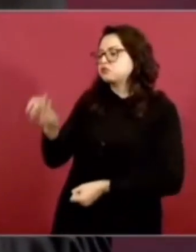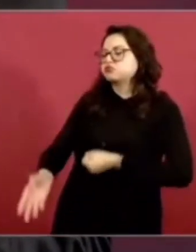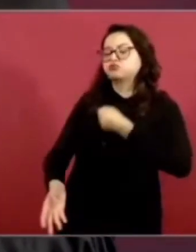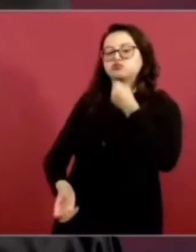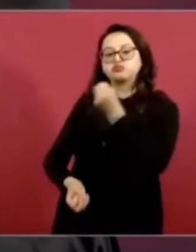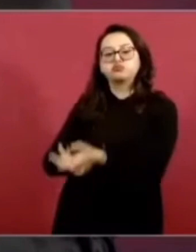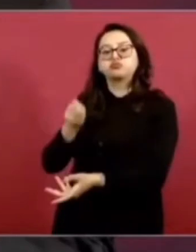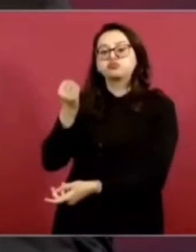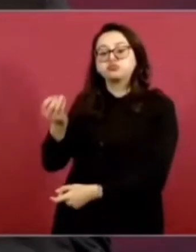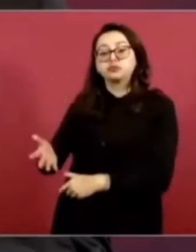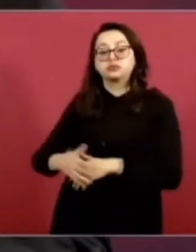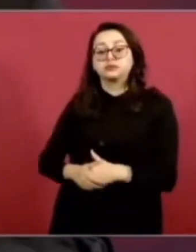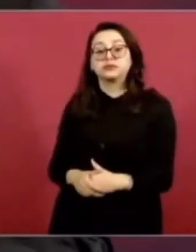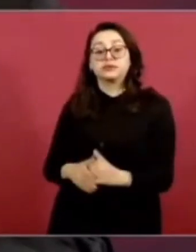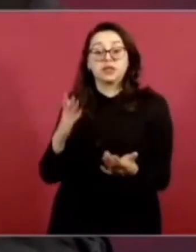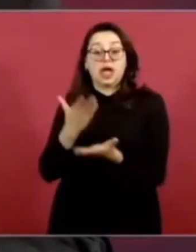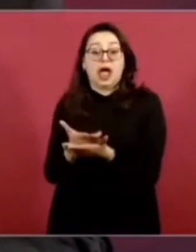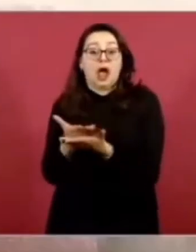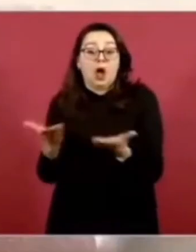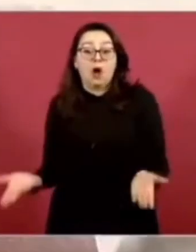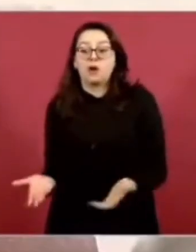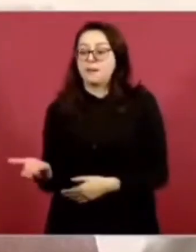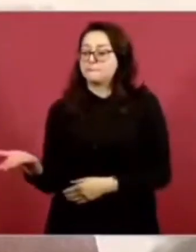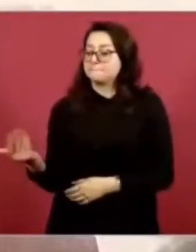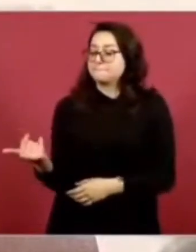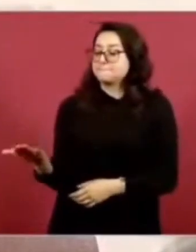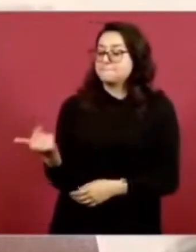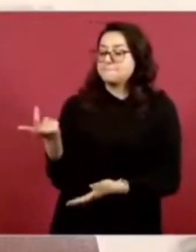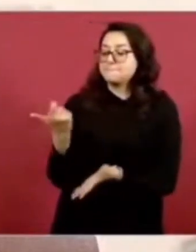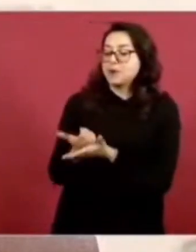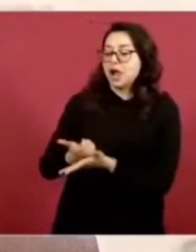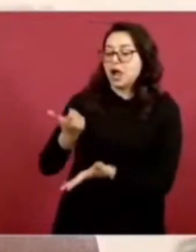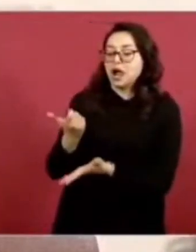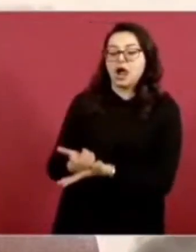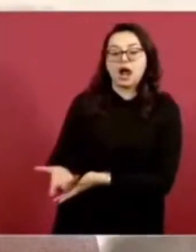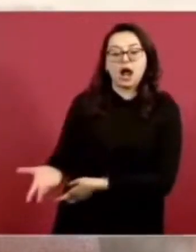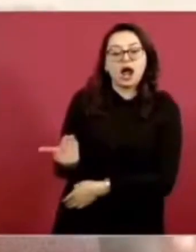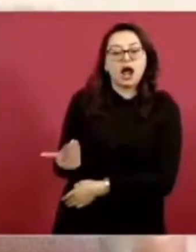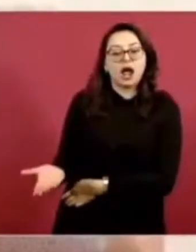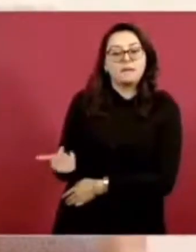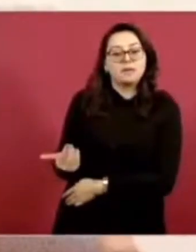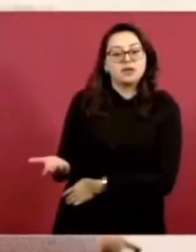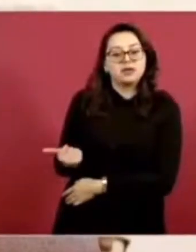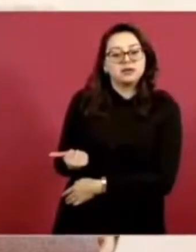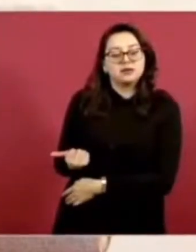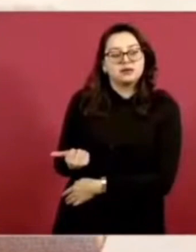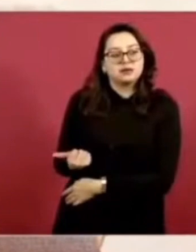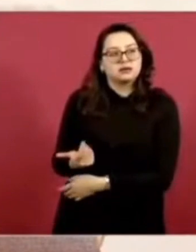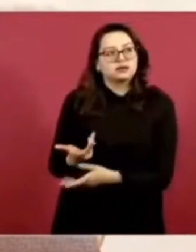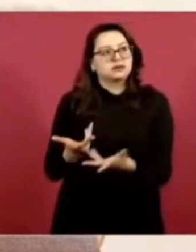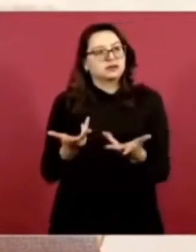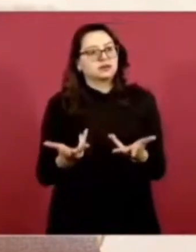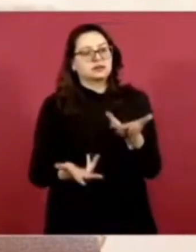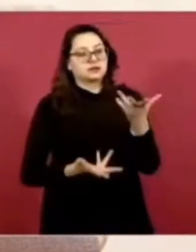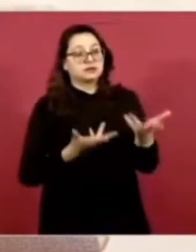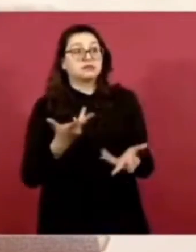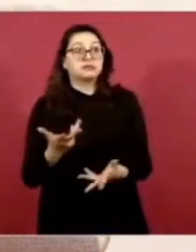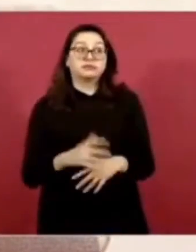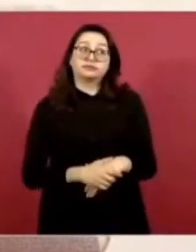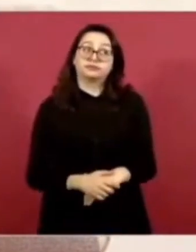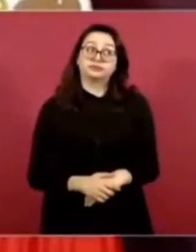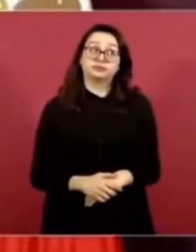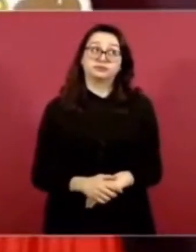pues ahora tiene que ayudarles.